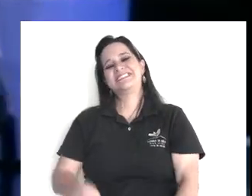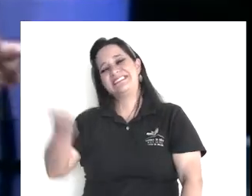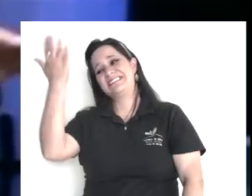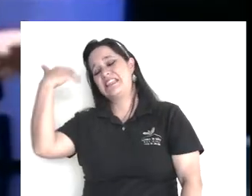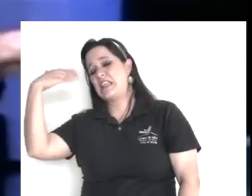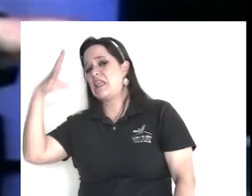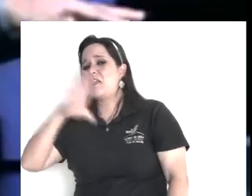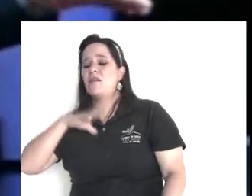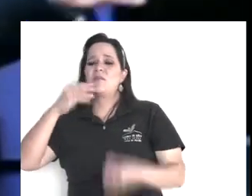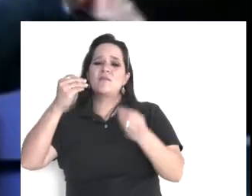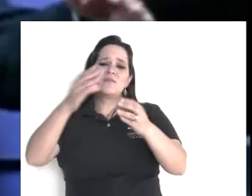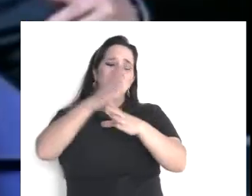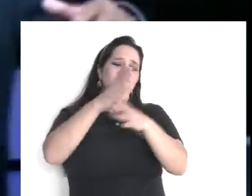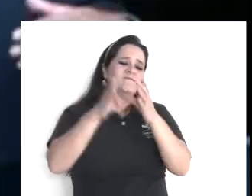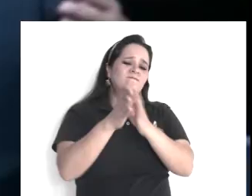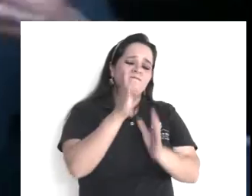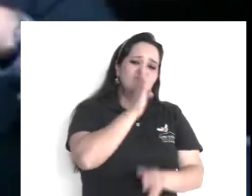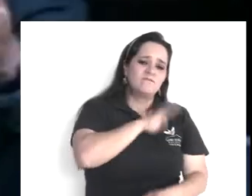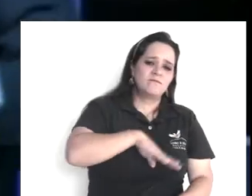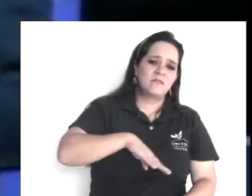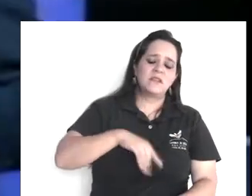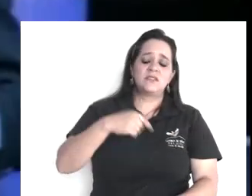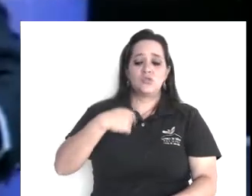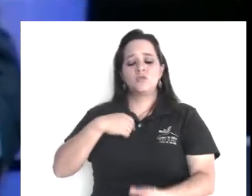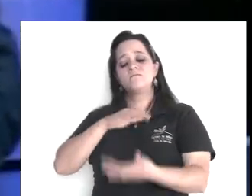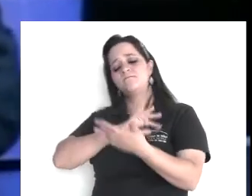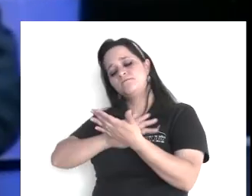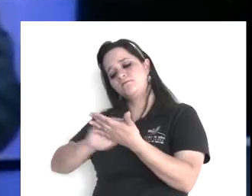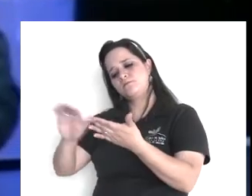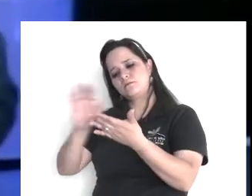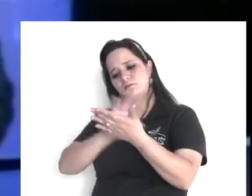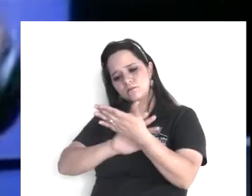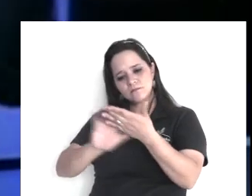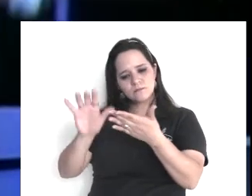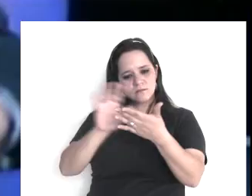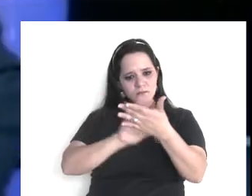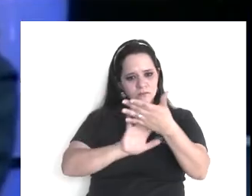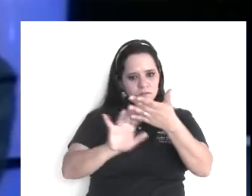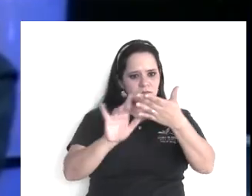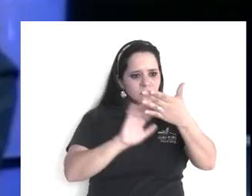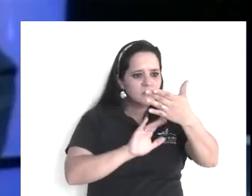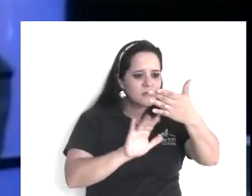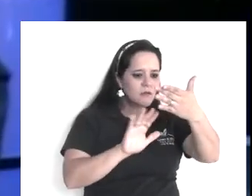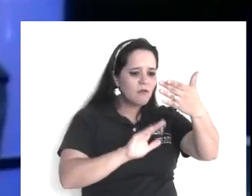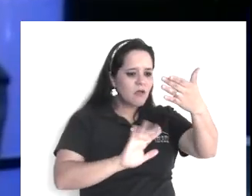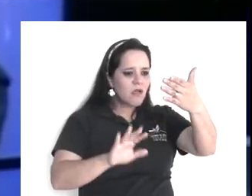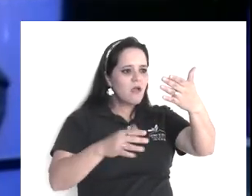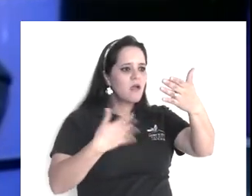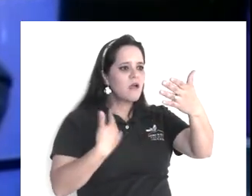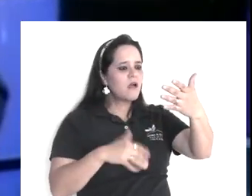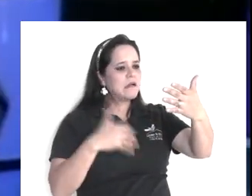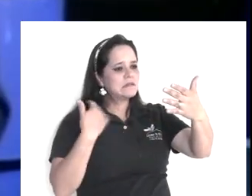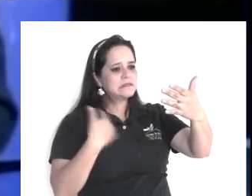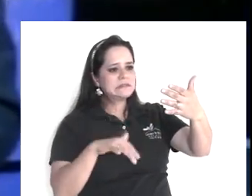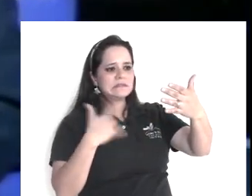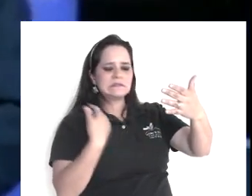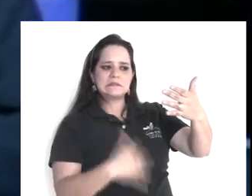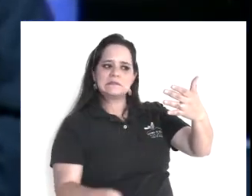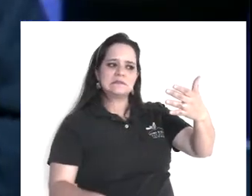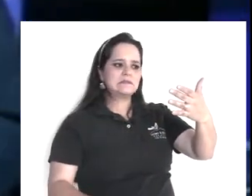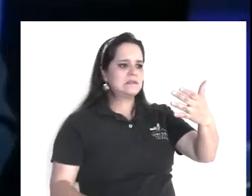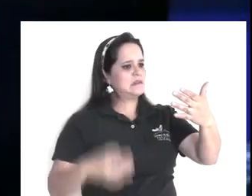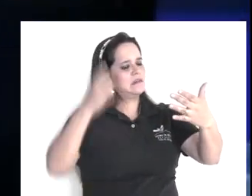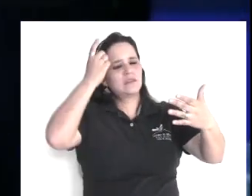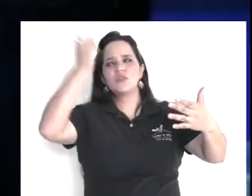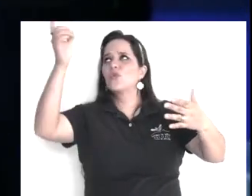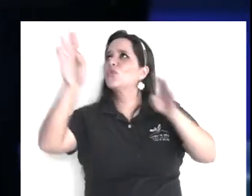yo cuando, cuando, estaba leyendo, este catecismo, y me encontré, con eso, dije, ah caray,